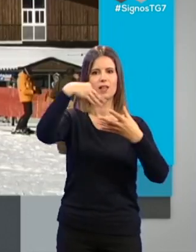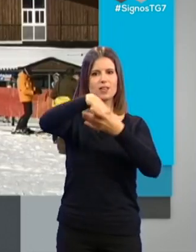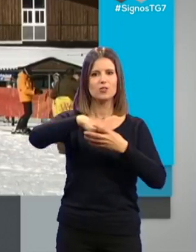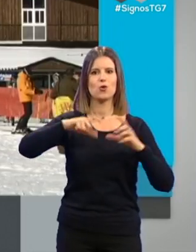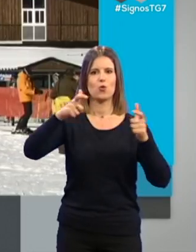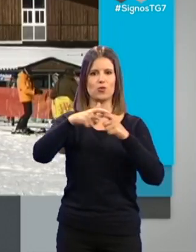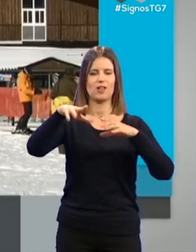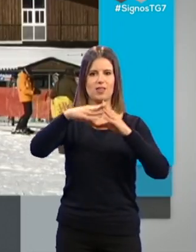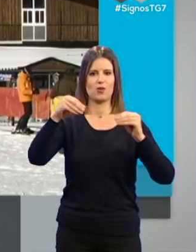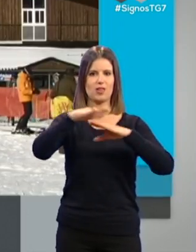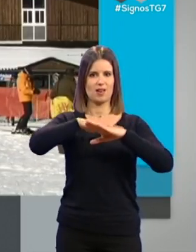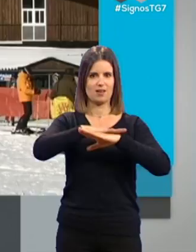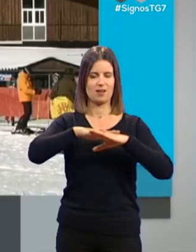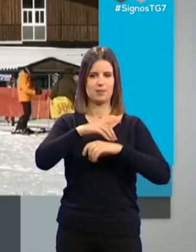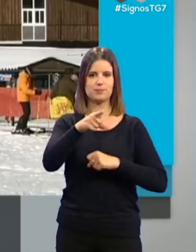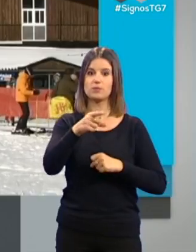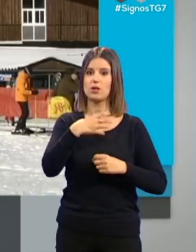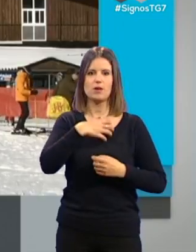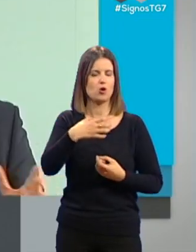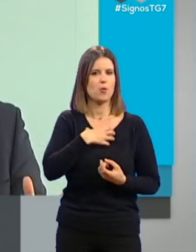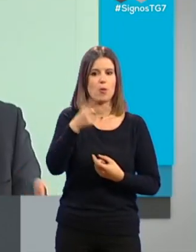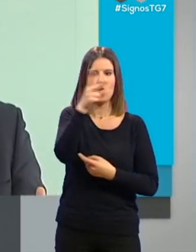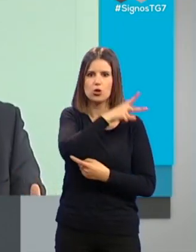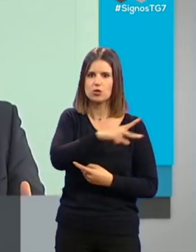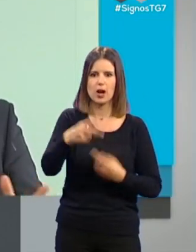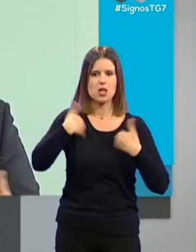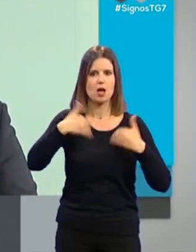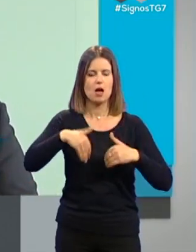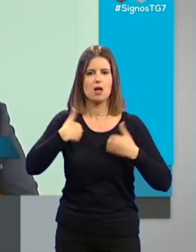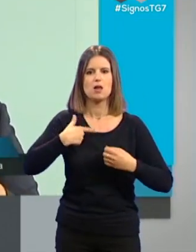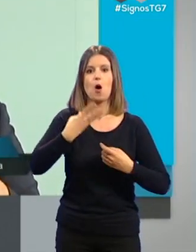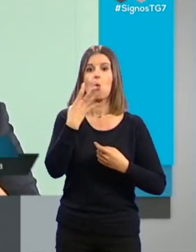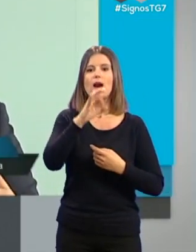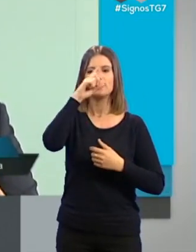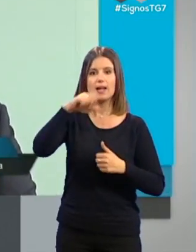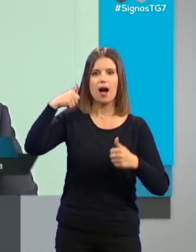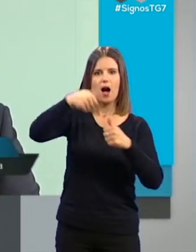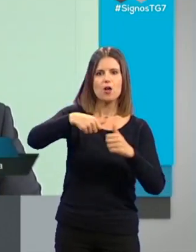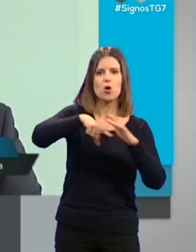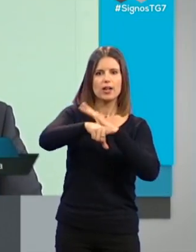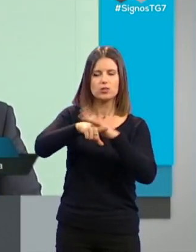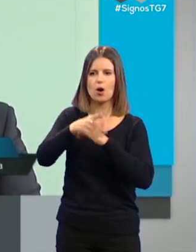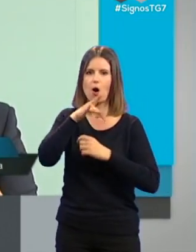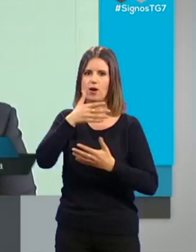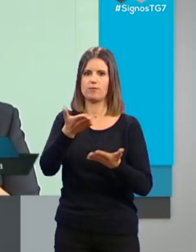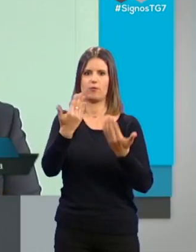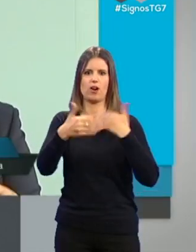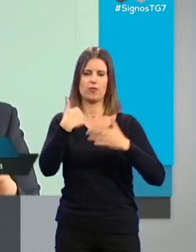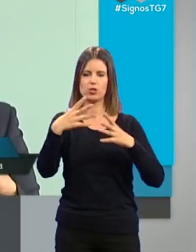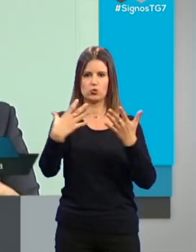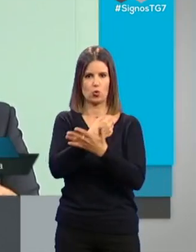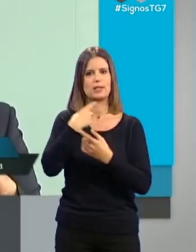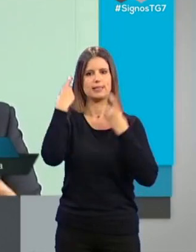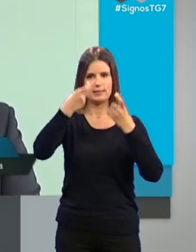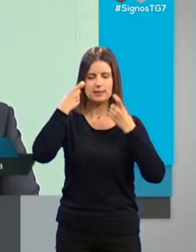en Granada. No podemos desmontar en dos semanas 40 años de gestión y nosotros queremos hacer lo más realmente imposible porque queremos acabar